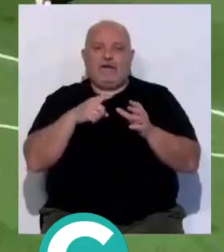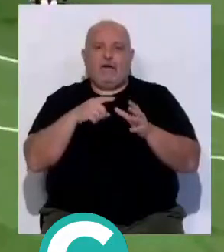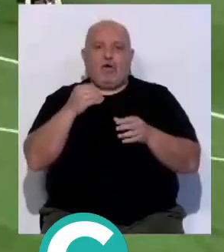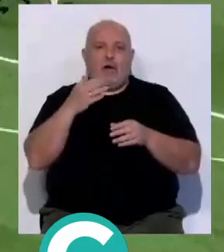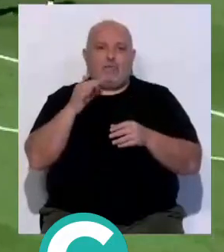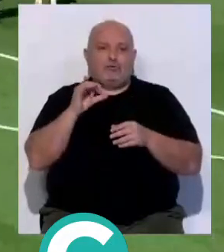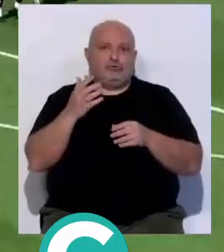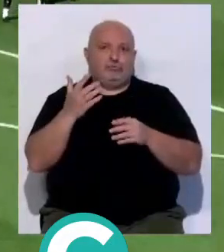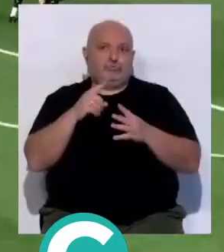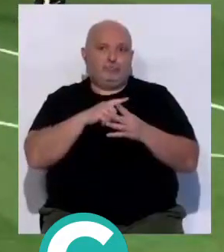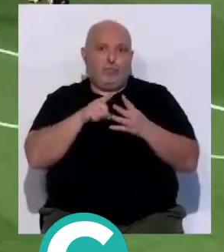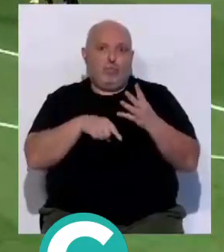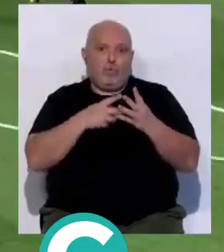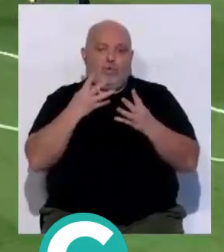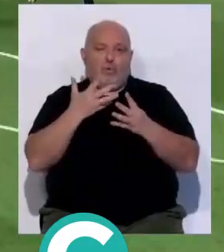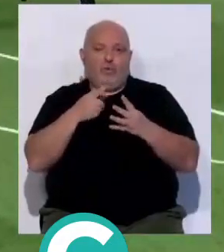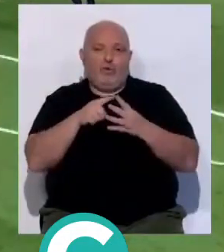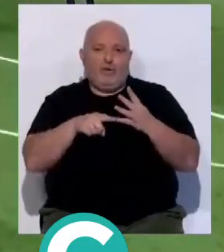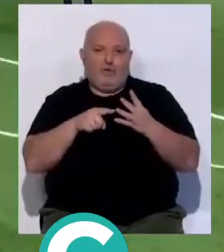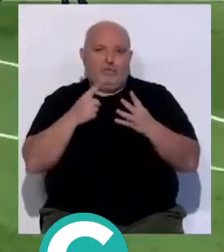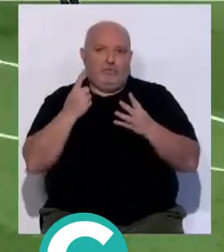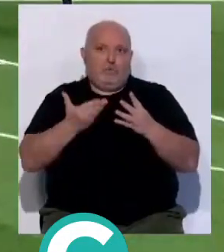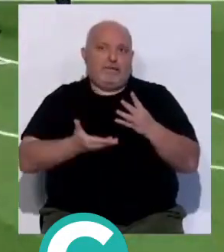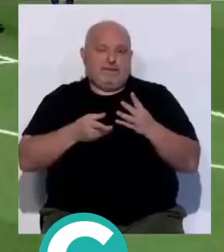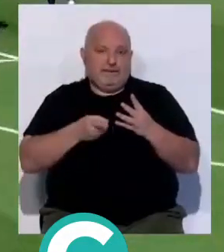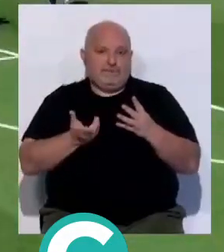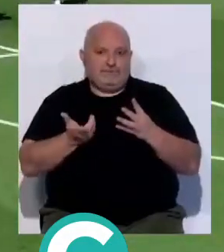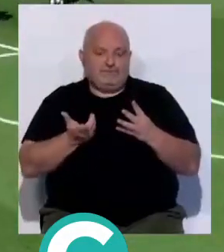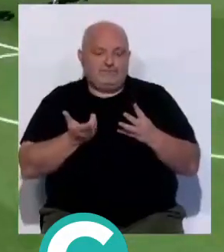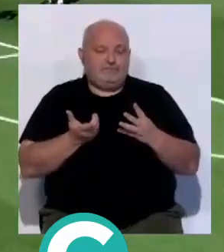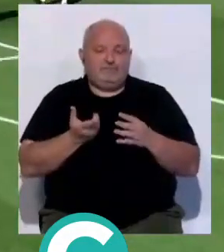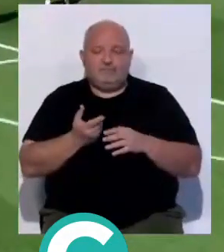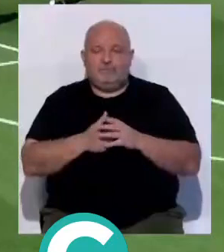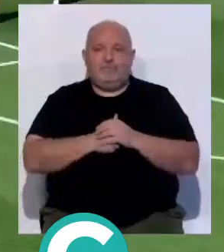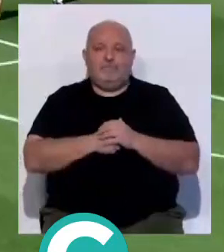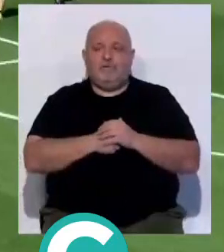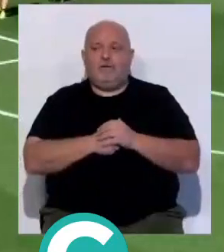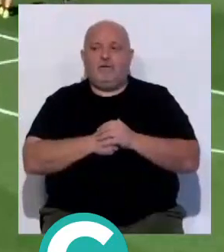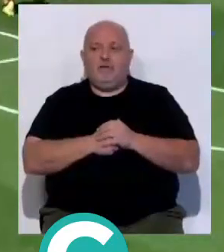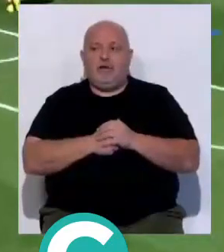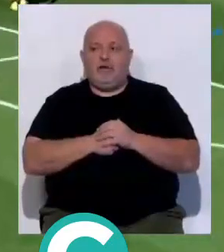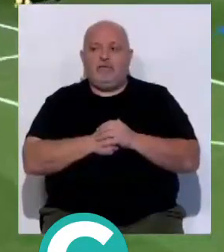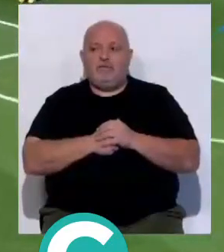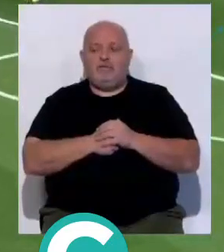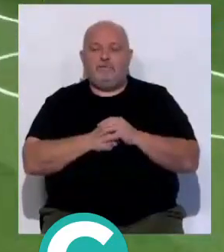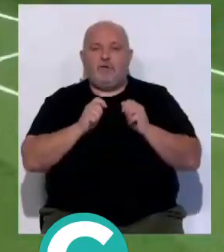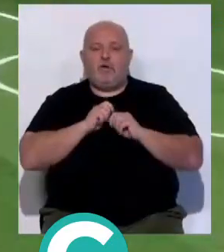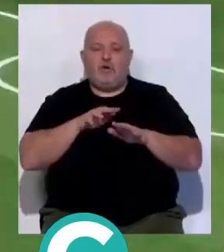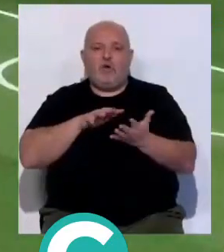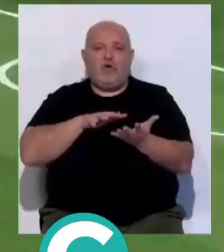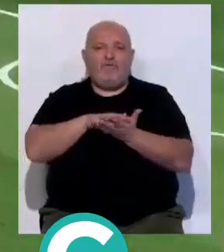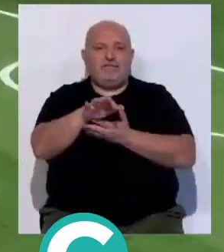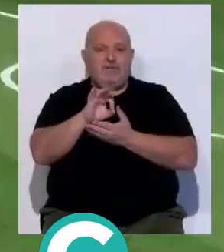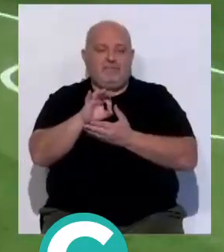Brian Ocampo, son cuatro jugadores que delinean ofensivas,